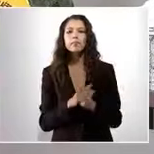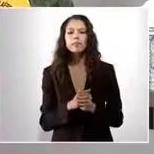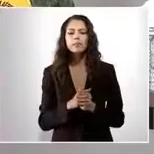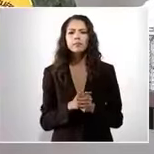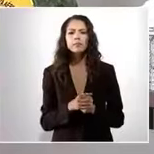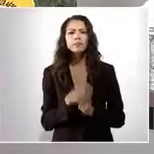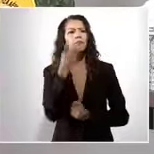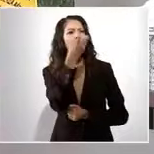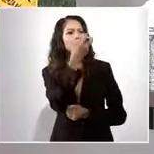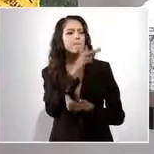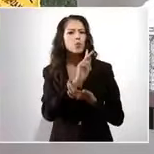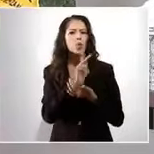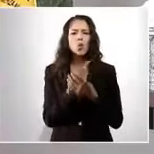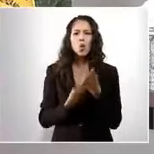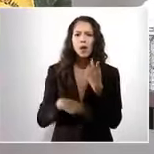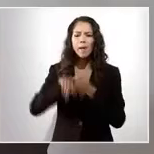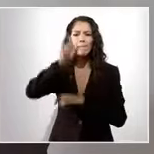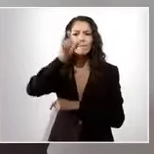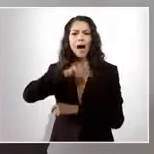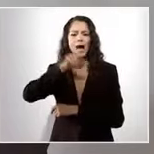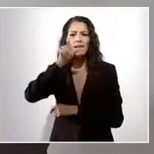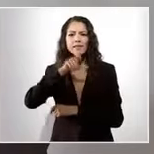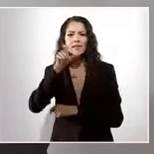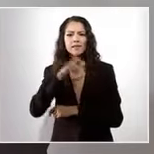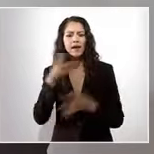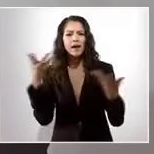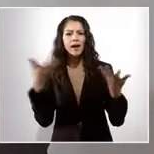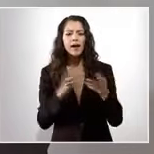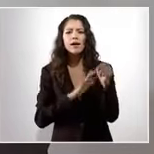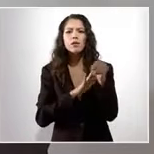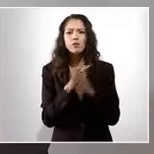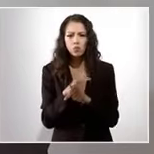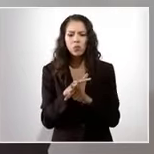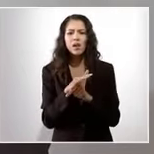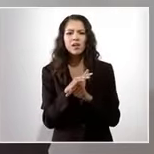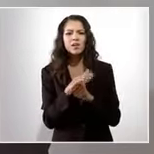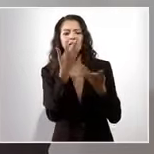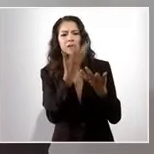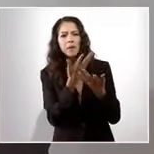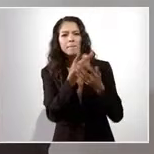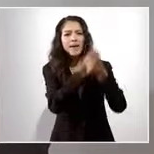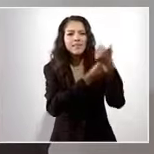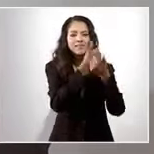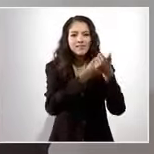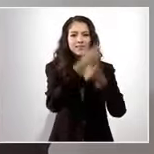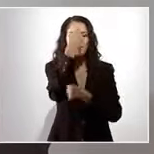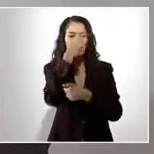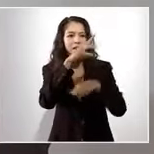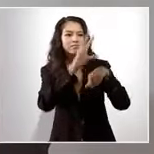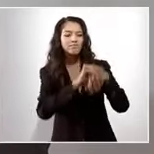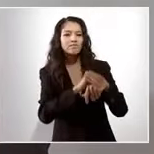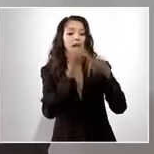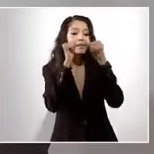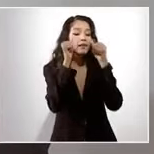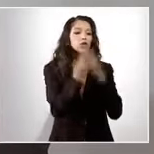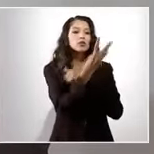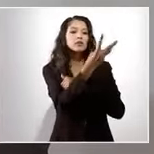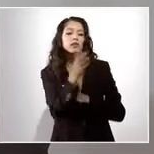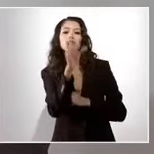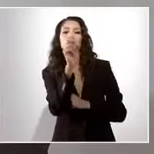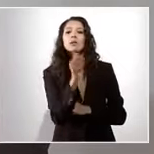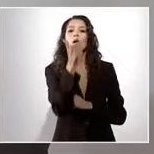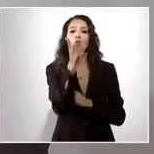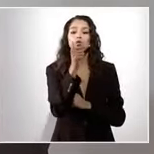Respecto al programa Aguilillas, llevaron a cabo las licitaciones de obra pública para la atención de 338